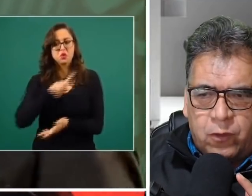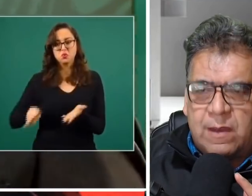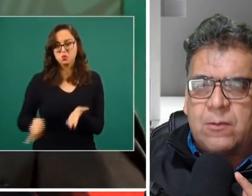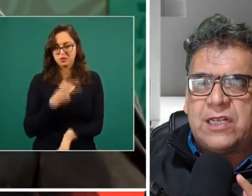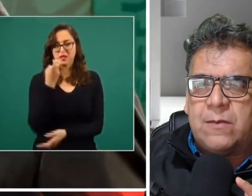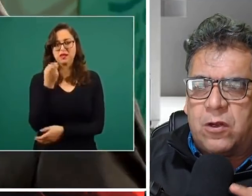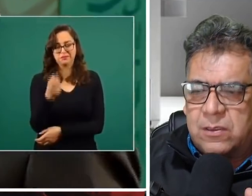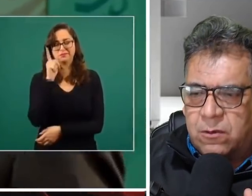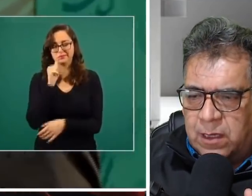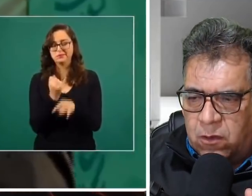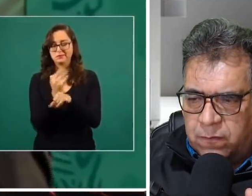nos vemos en el próximo video o el video.